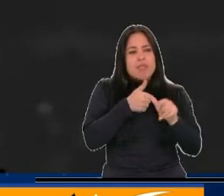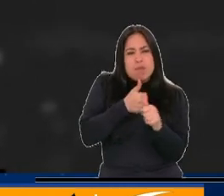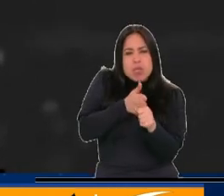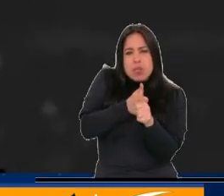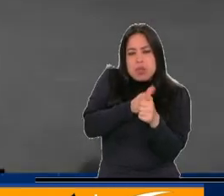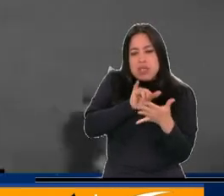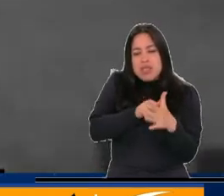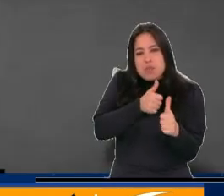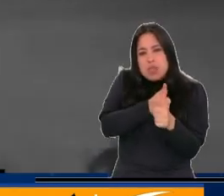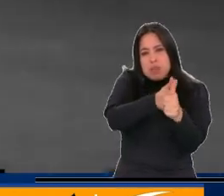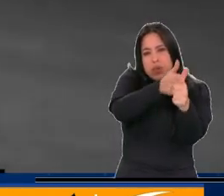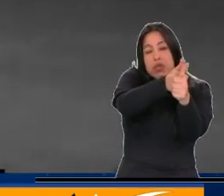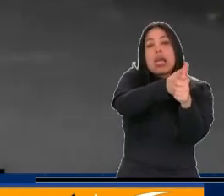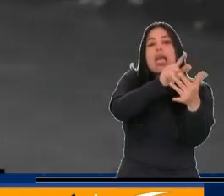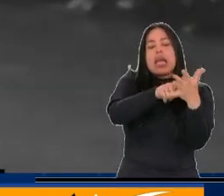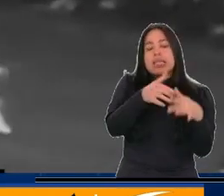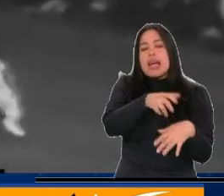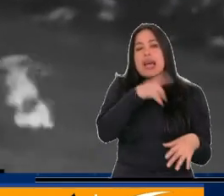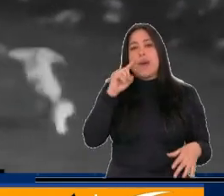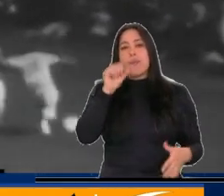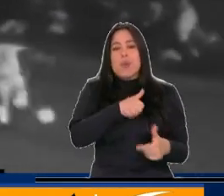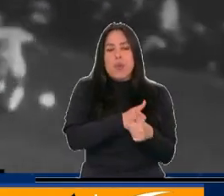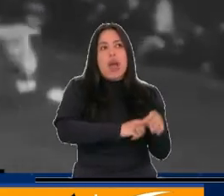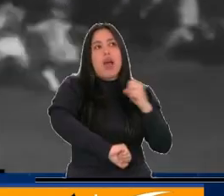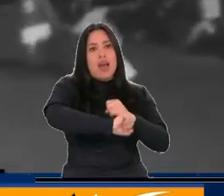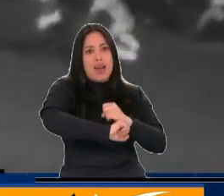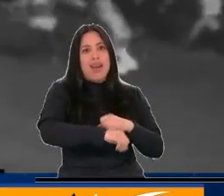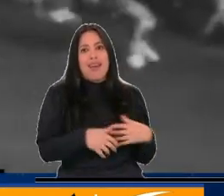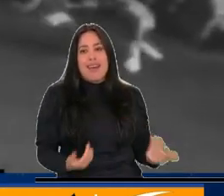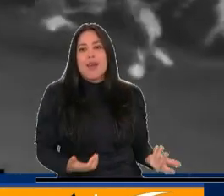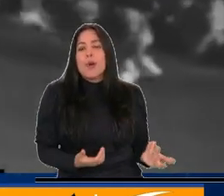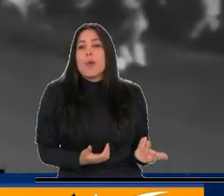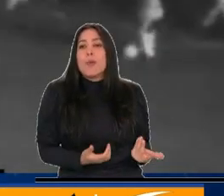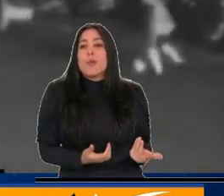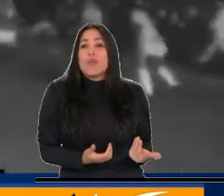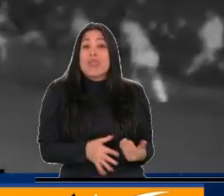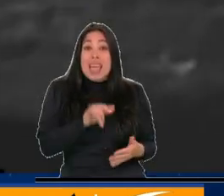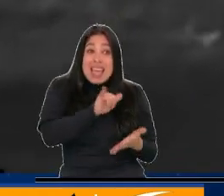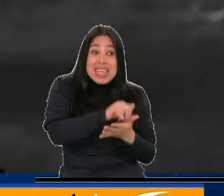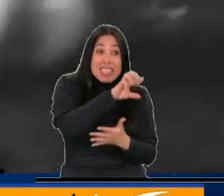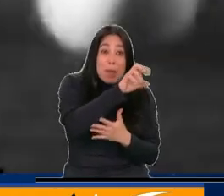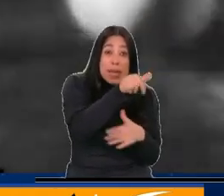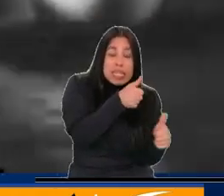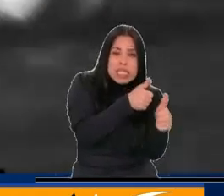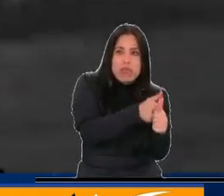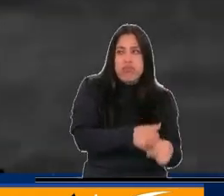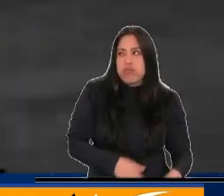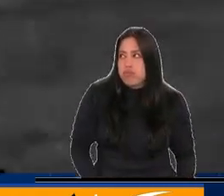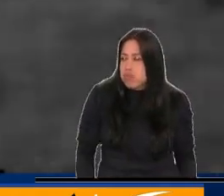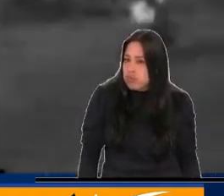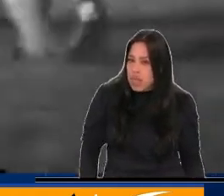ese concepto básico que fue el que más me ayudó, porque para marcar a Pelé, por favor.